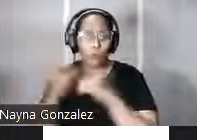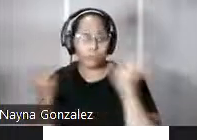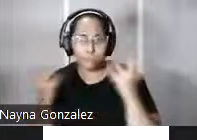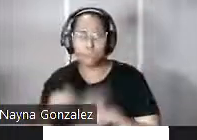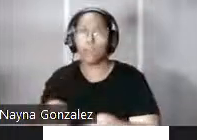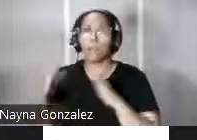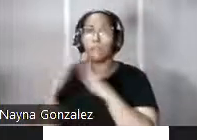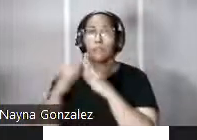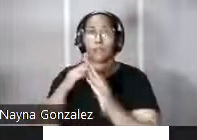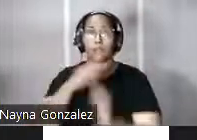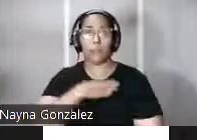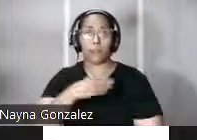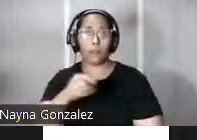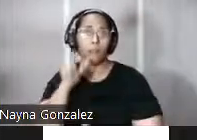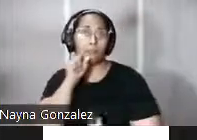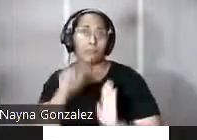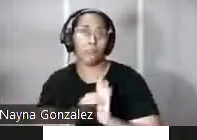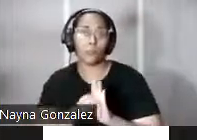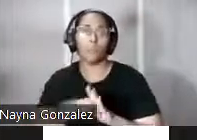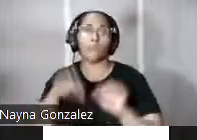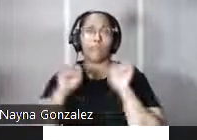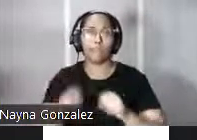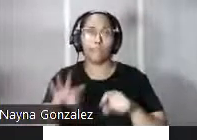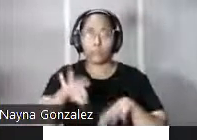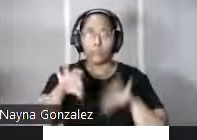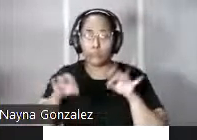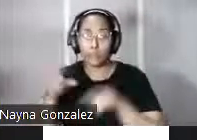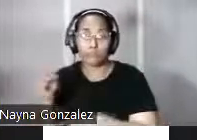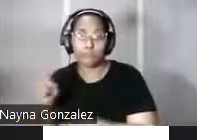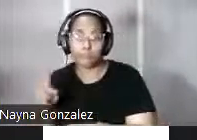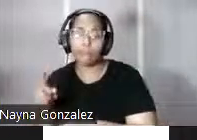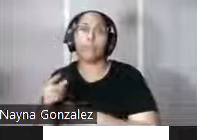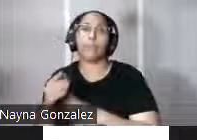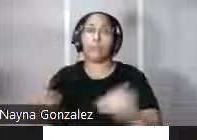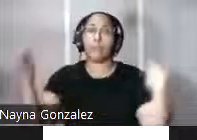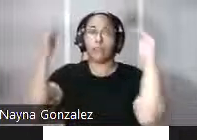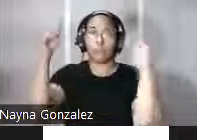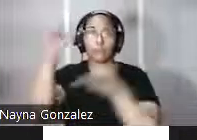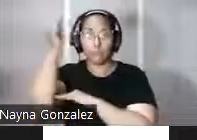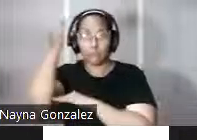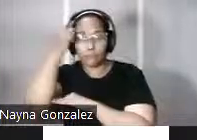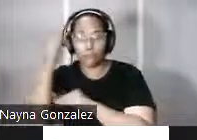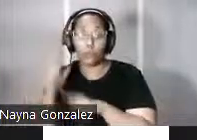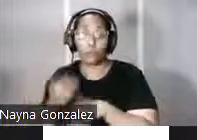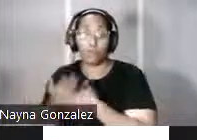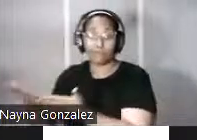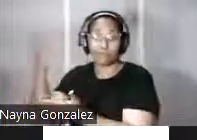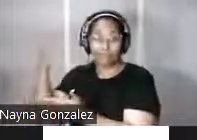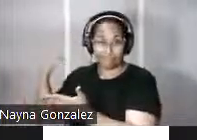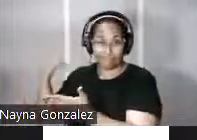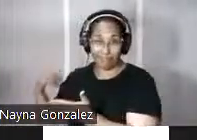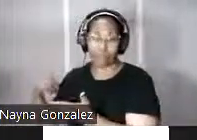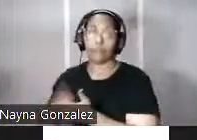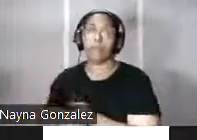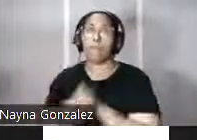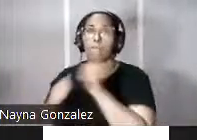esta es una imagen que puede encontrar en mi estancia en Puerto Rico, una edificación que sabemos que originalmente fue una